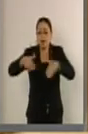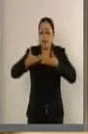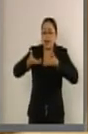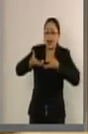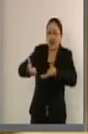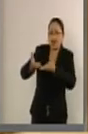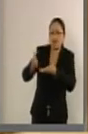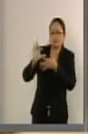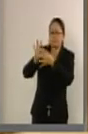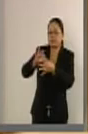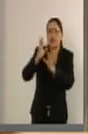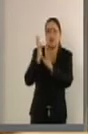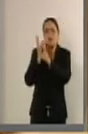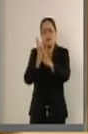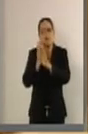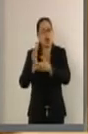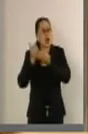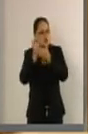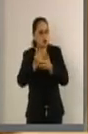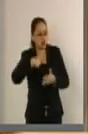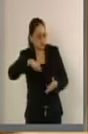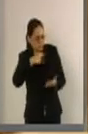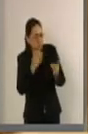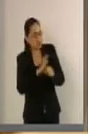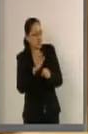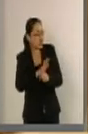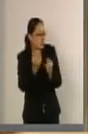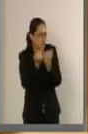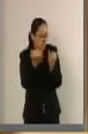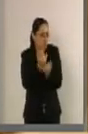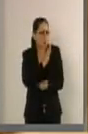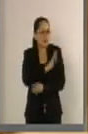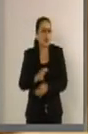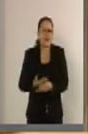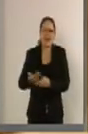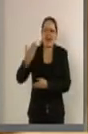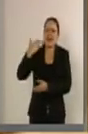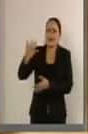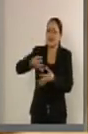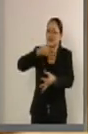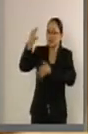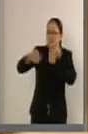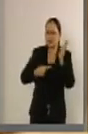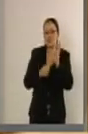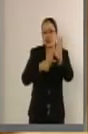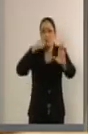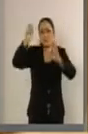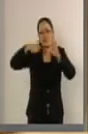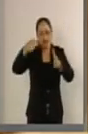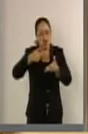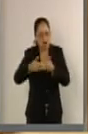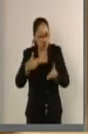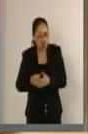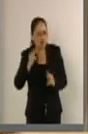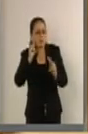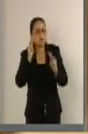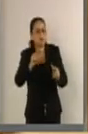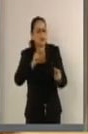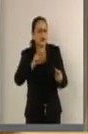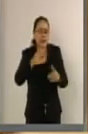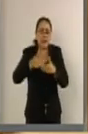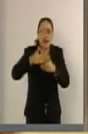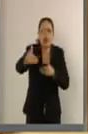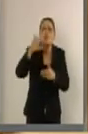lo mejor de sí. Como decía un mensaje que se difundió en estos días, es hora de ver hacia